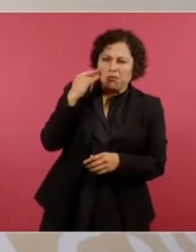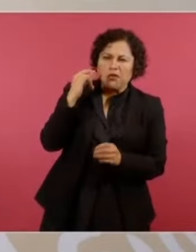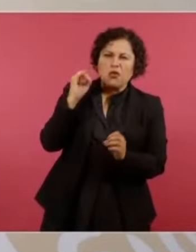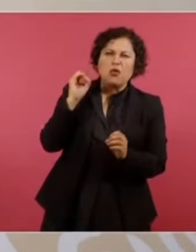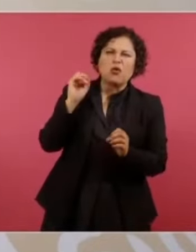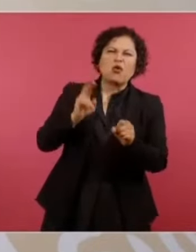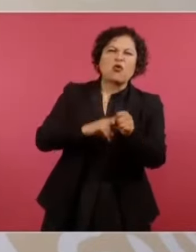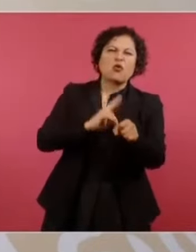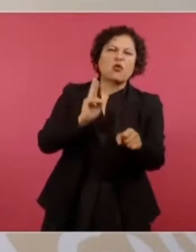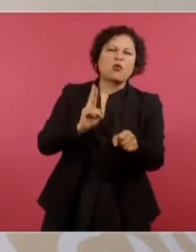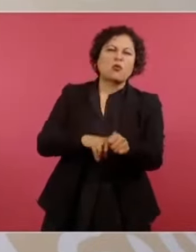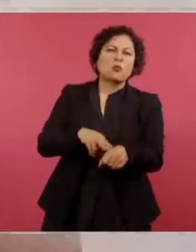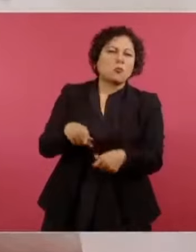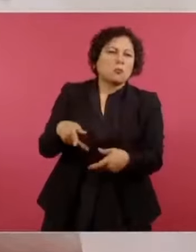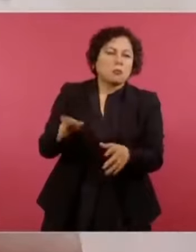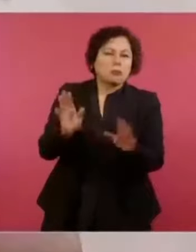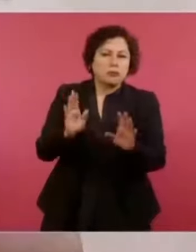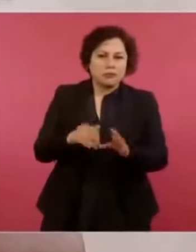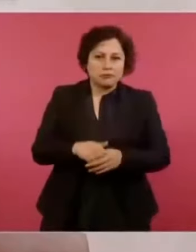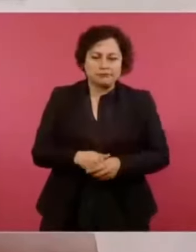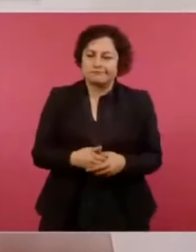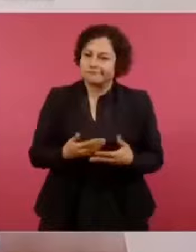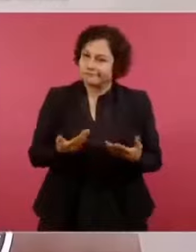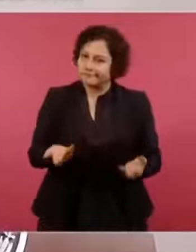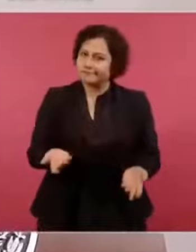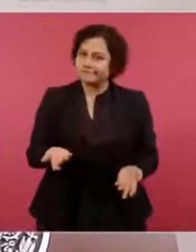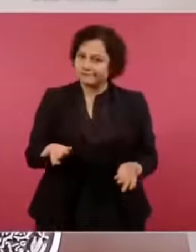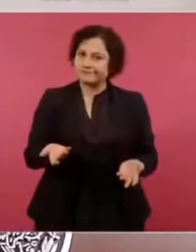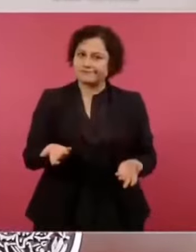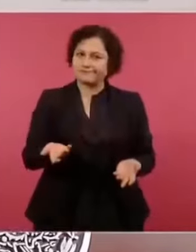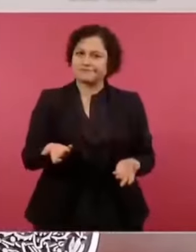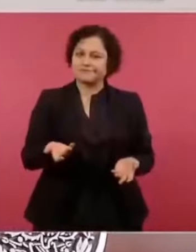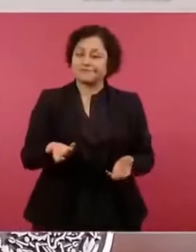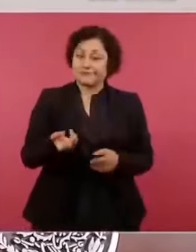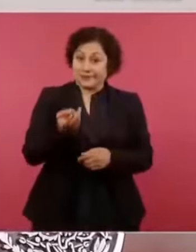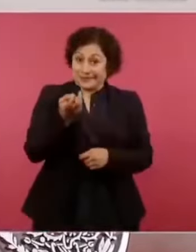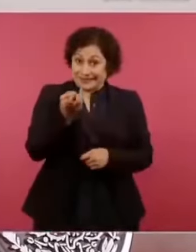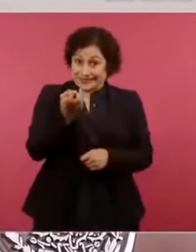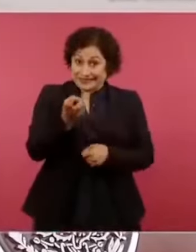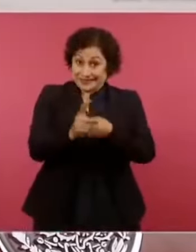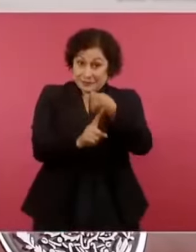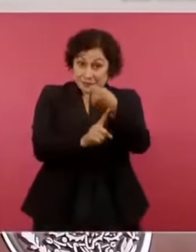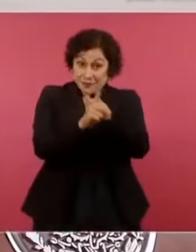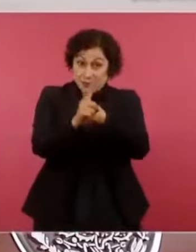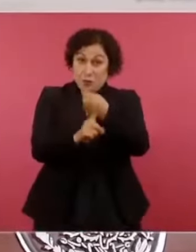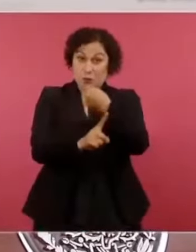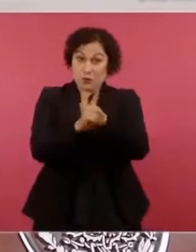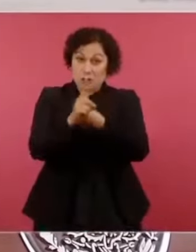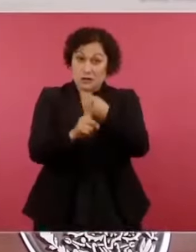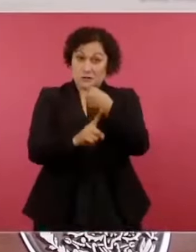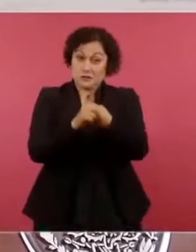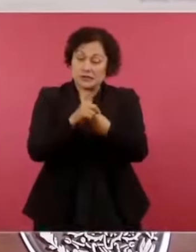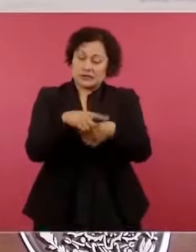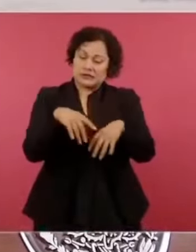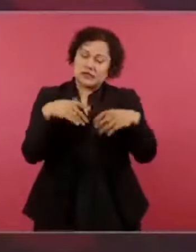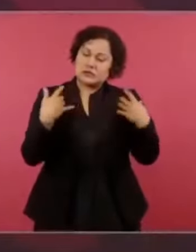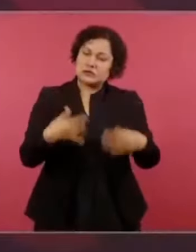es el problema a desterrar, tenemos que